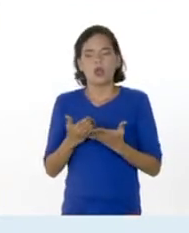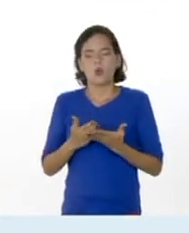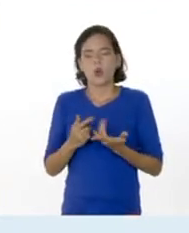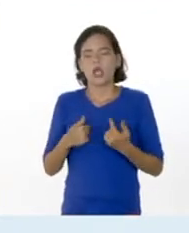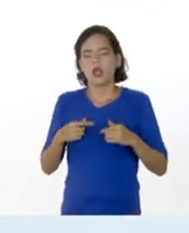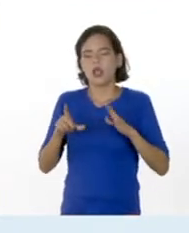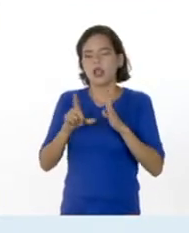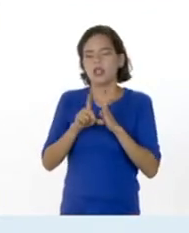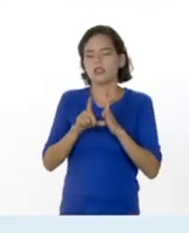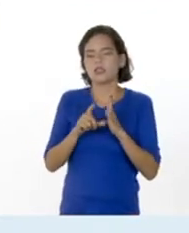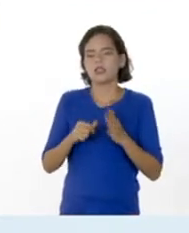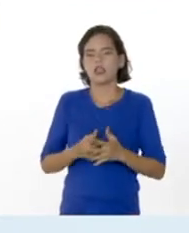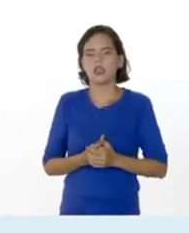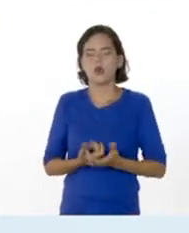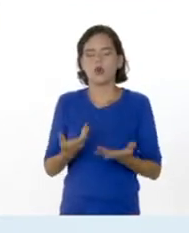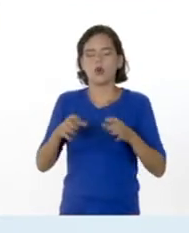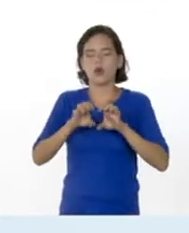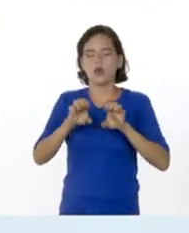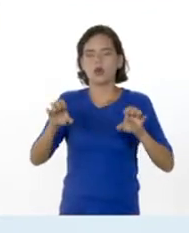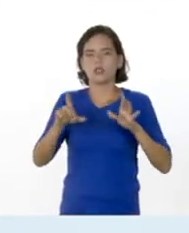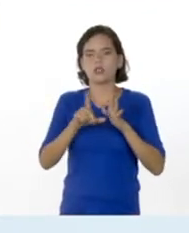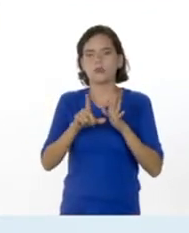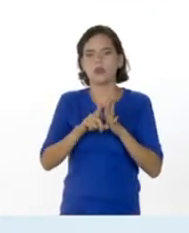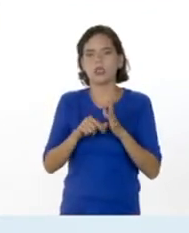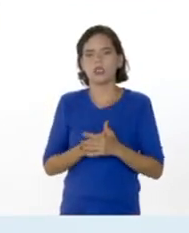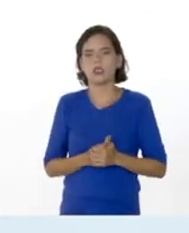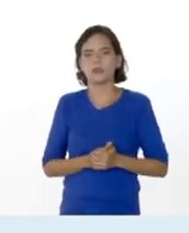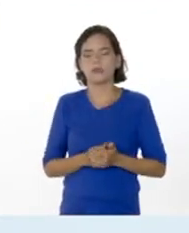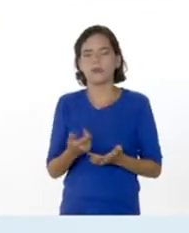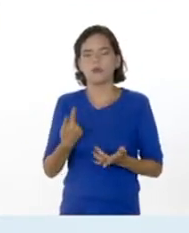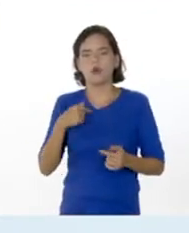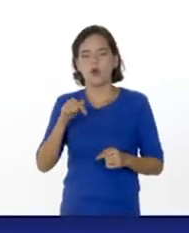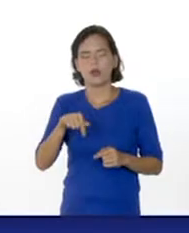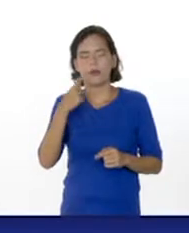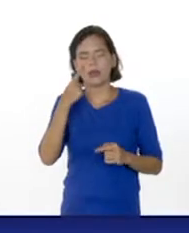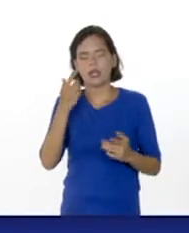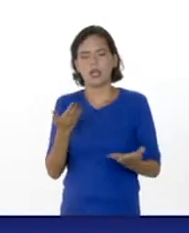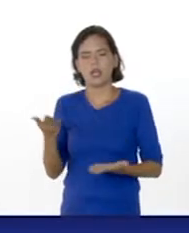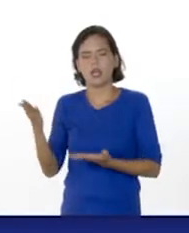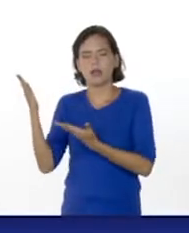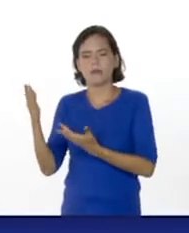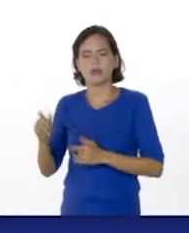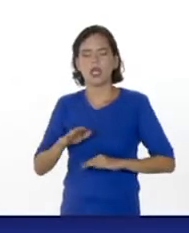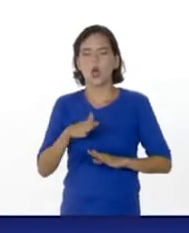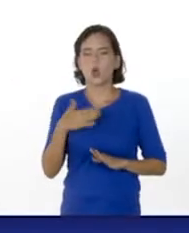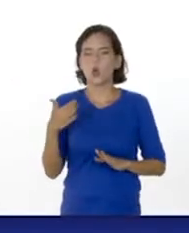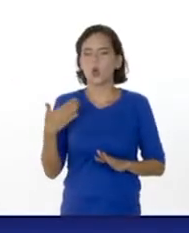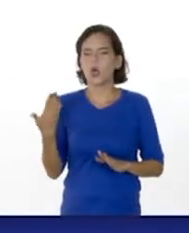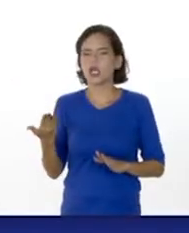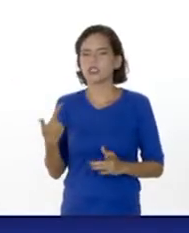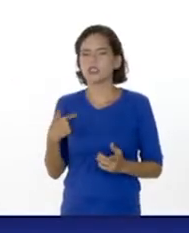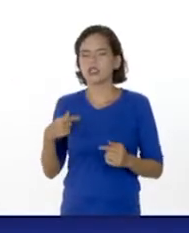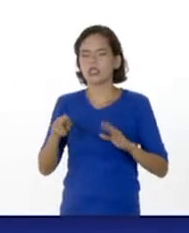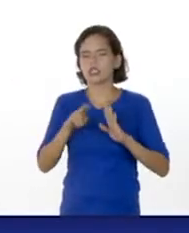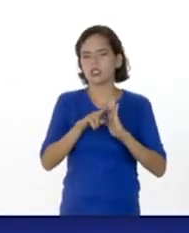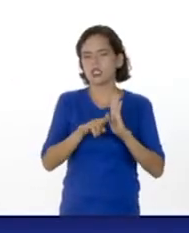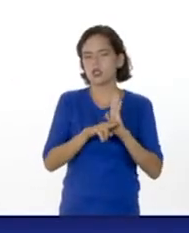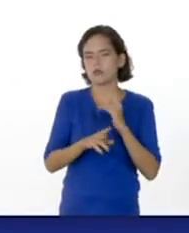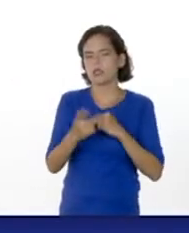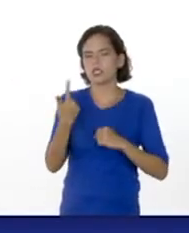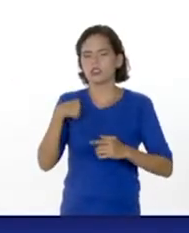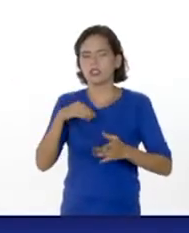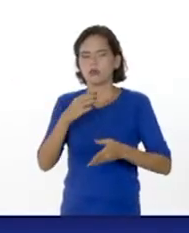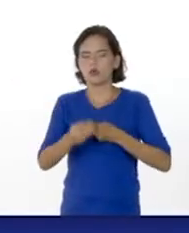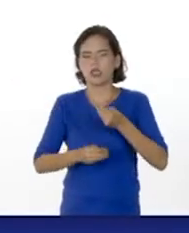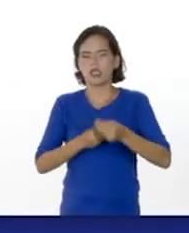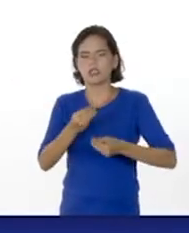liceo, el bachillerato, la educación media. Vamos entonces a ver en la lámina cuáles serían esos aspectos formales que debemos cuidar a la hora